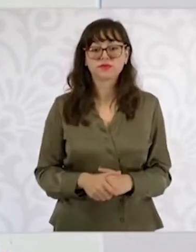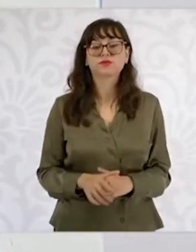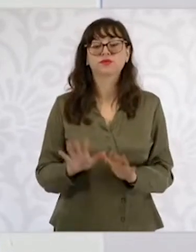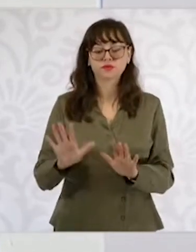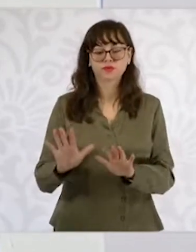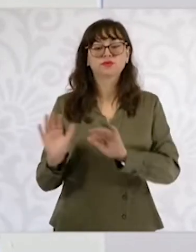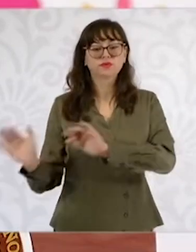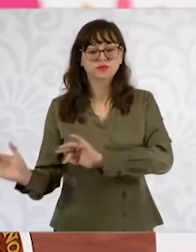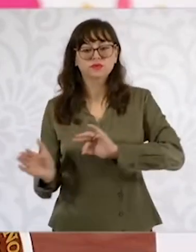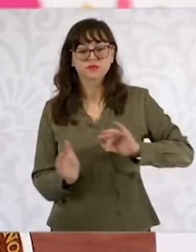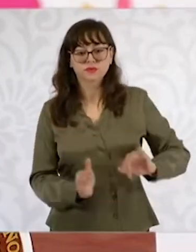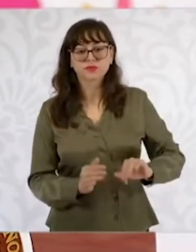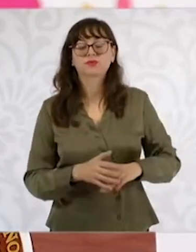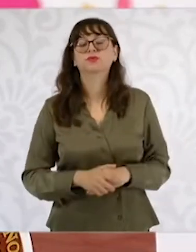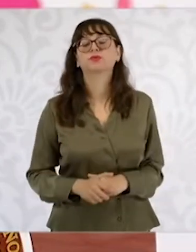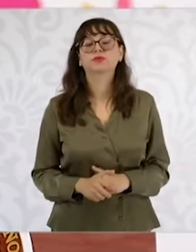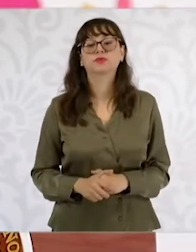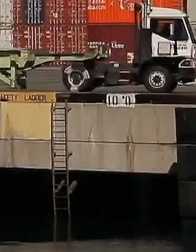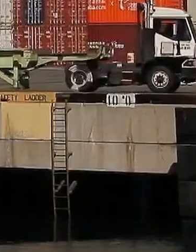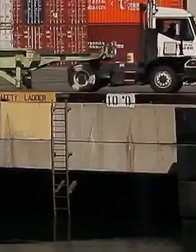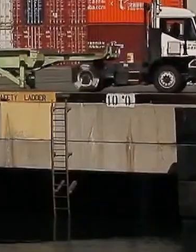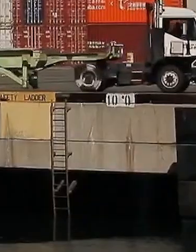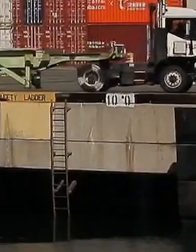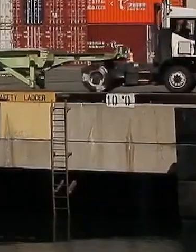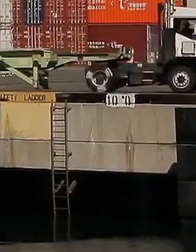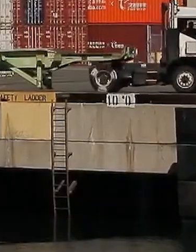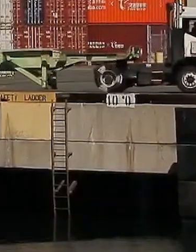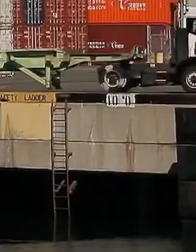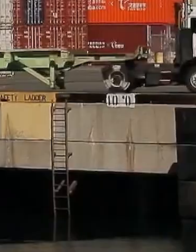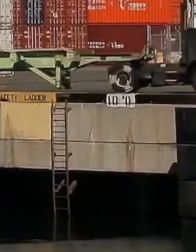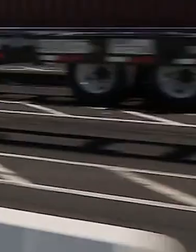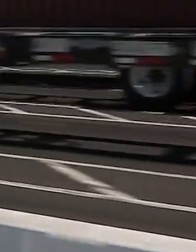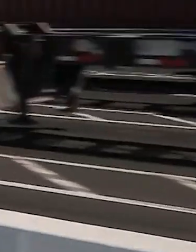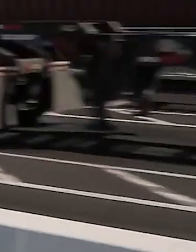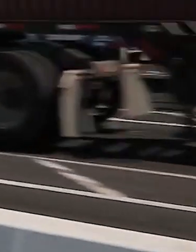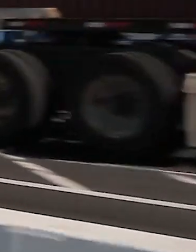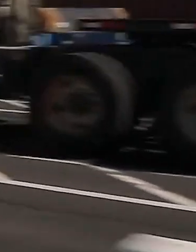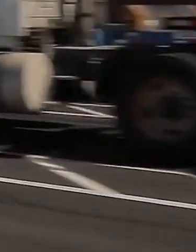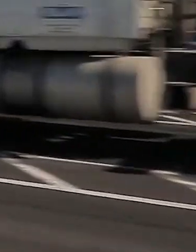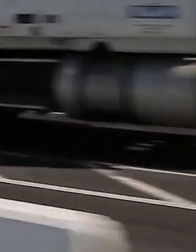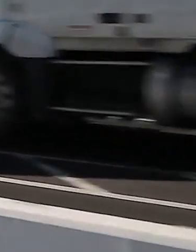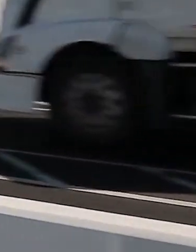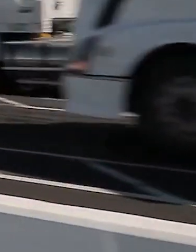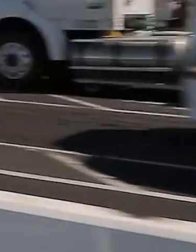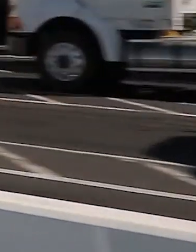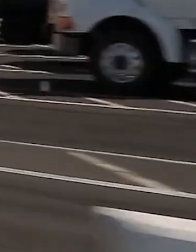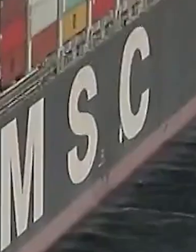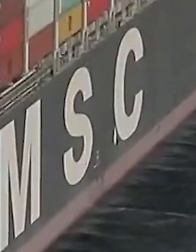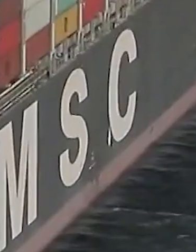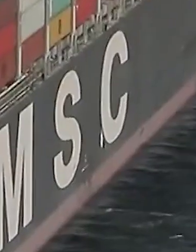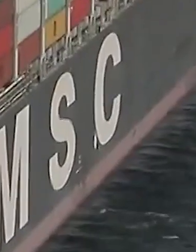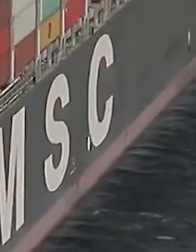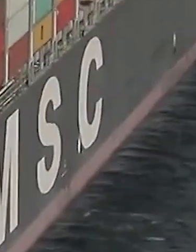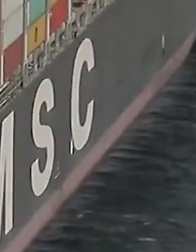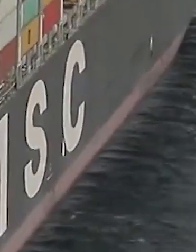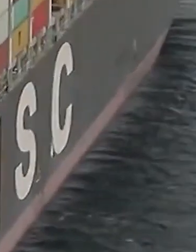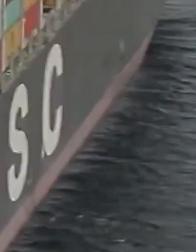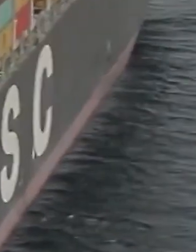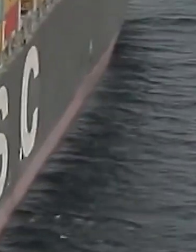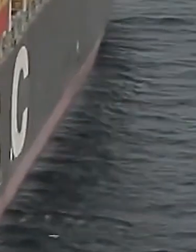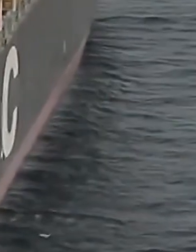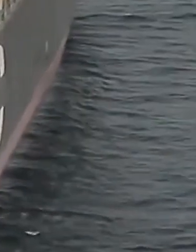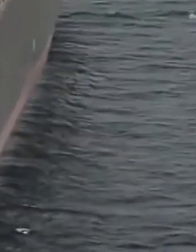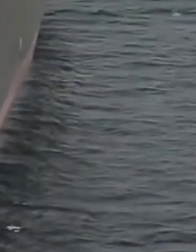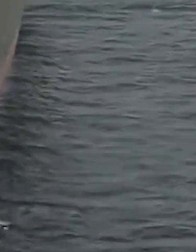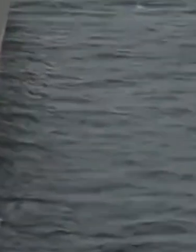pueblo y esta gran nación que tenemos, aseguró Chainbaum. En resumen, Chainbaum subrayó la postura de México de estar listo para llevar a cabo una revisión del tratado, con el